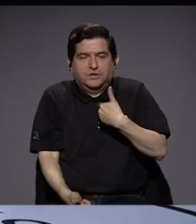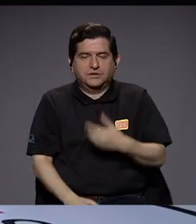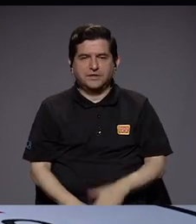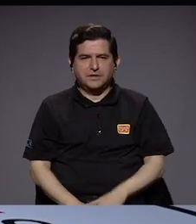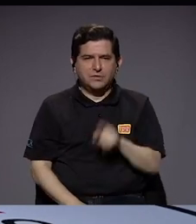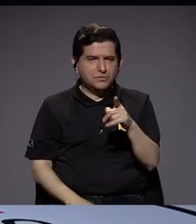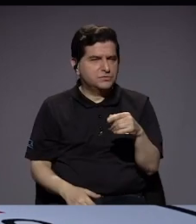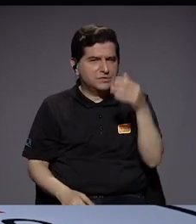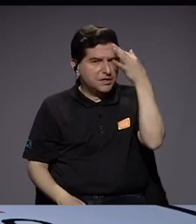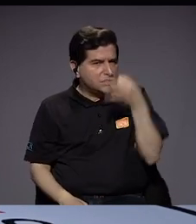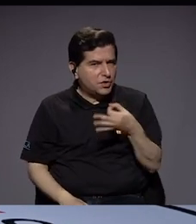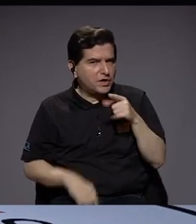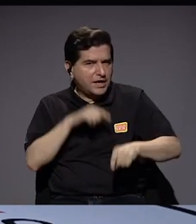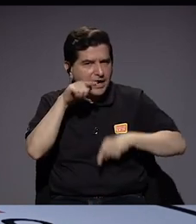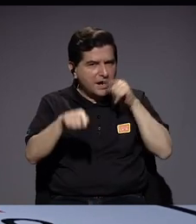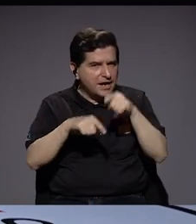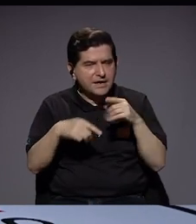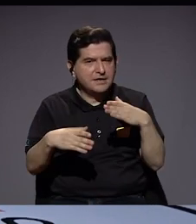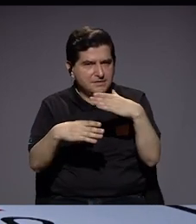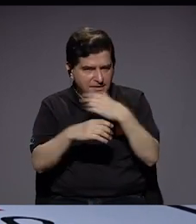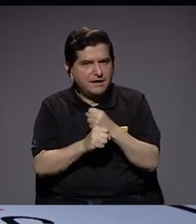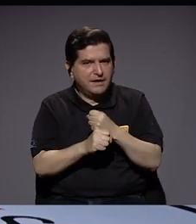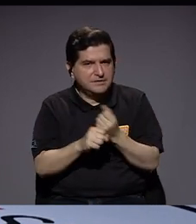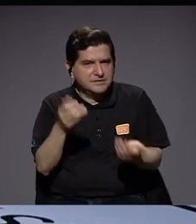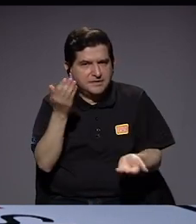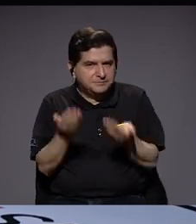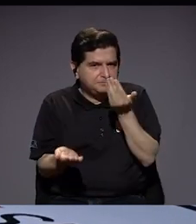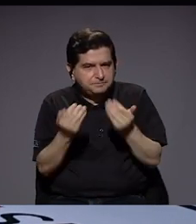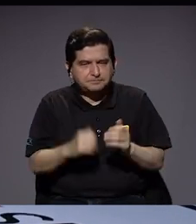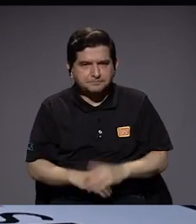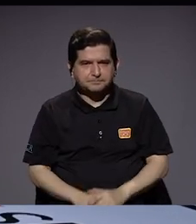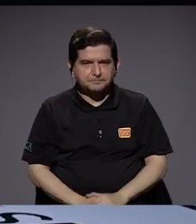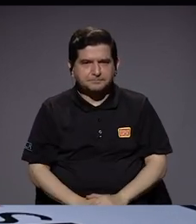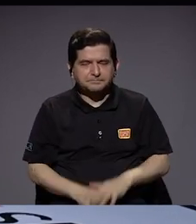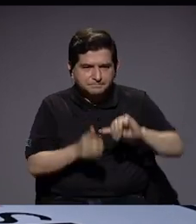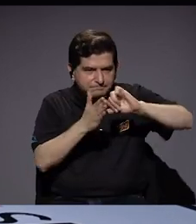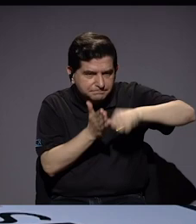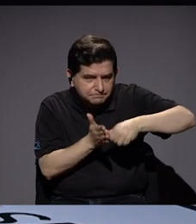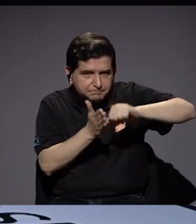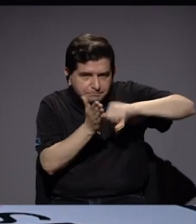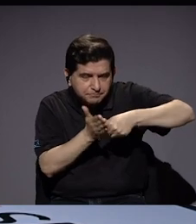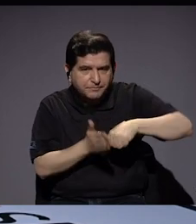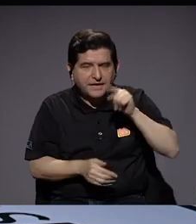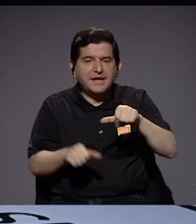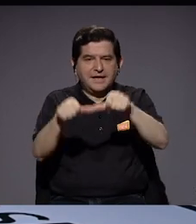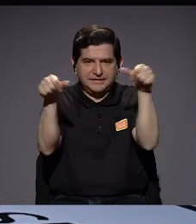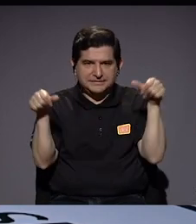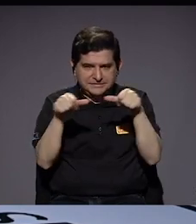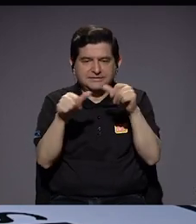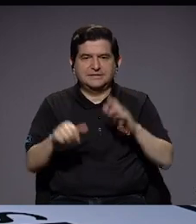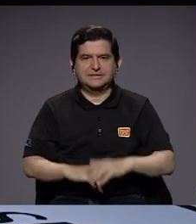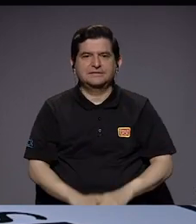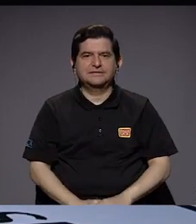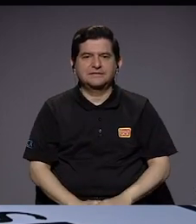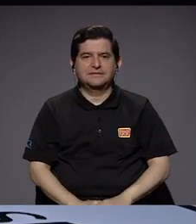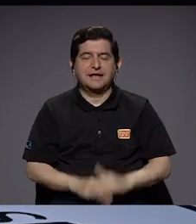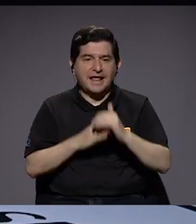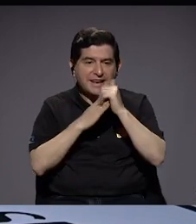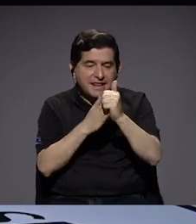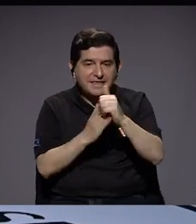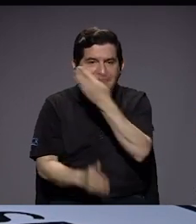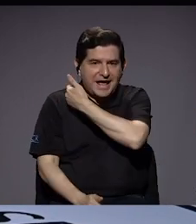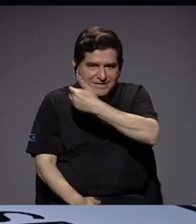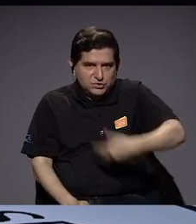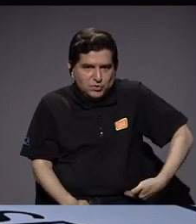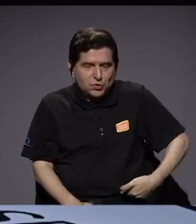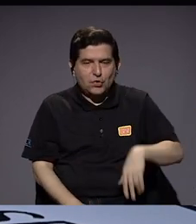coincide usted en una crítica que sí ha estado muy insistente en esos sectores y ha sido que el liderazgo del